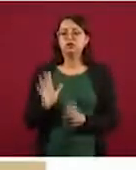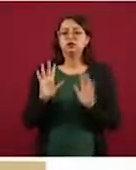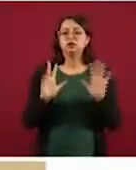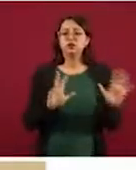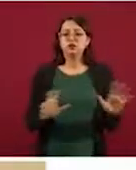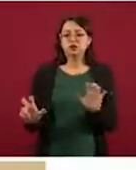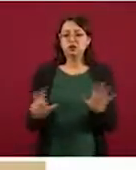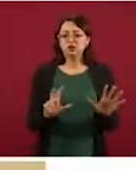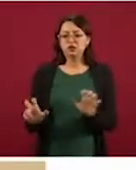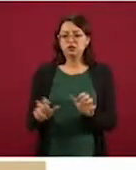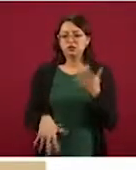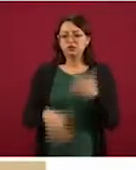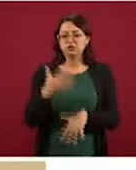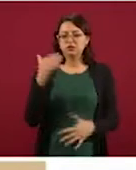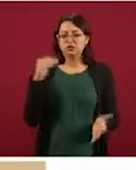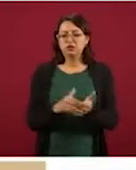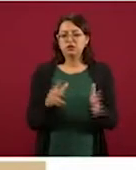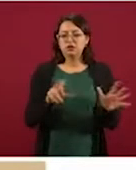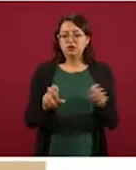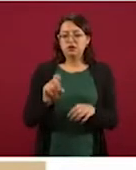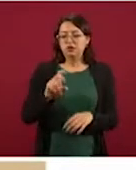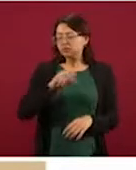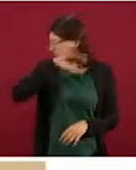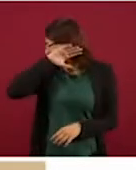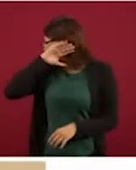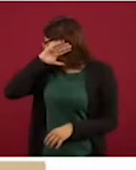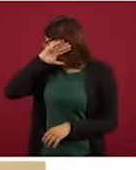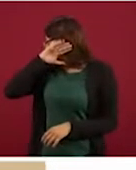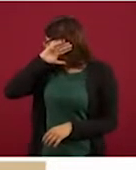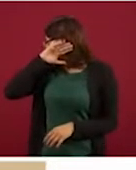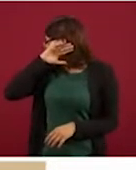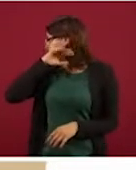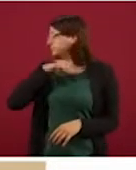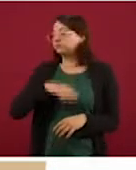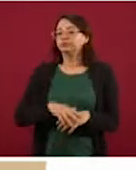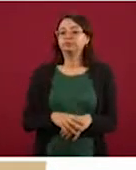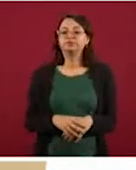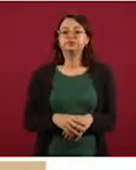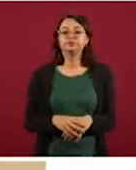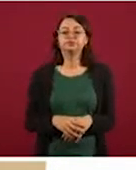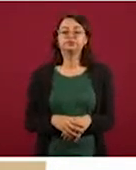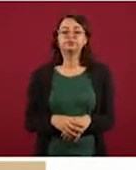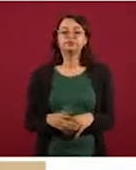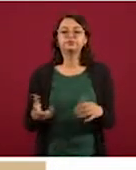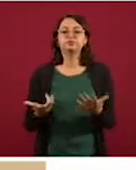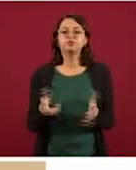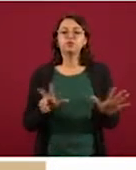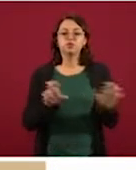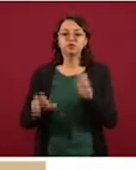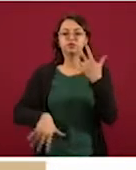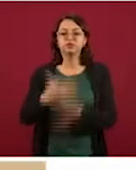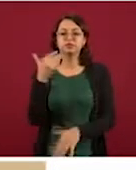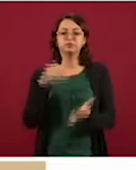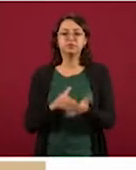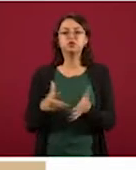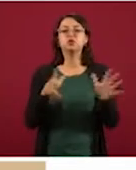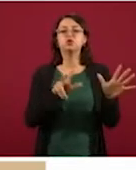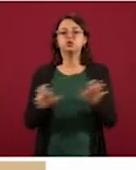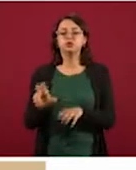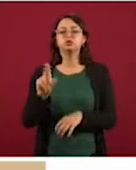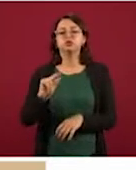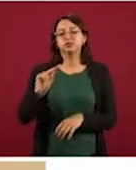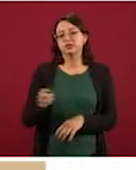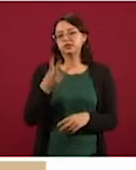815 mil 883 personas con discapacidad que tienen ya su pensión.